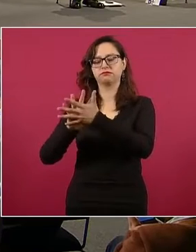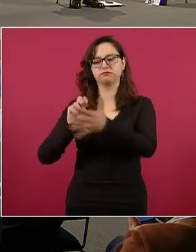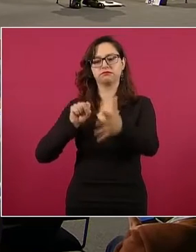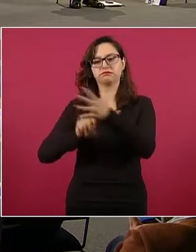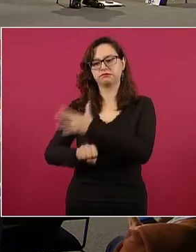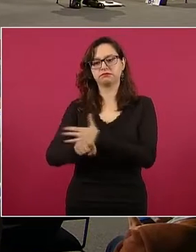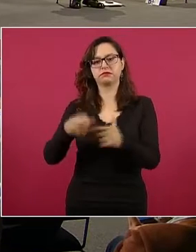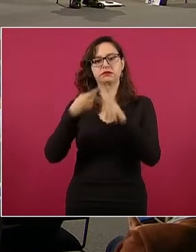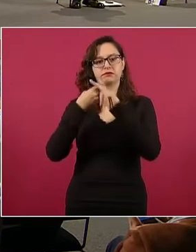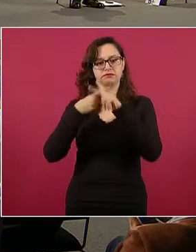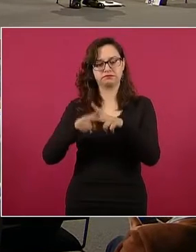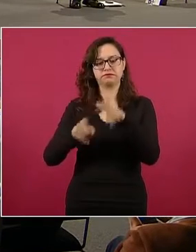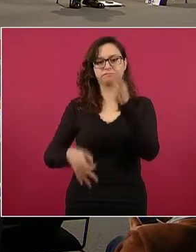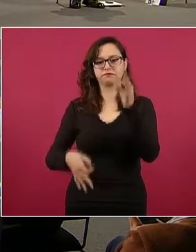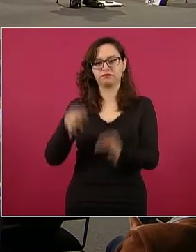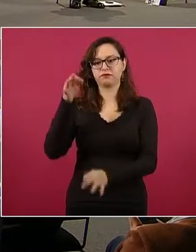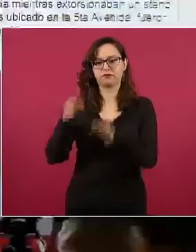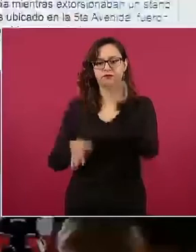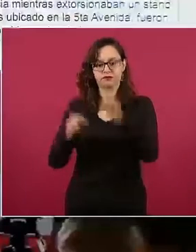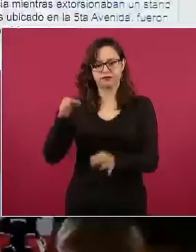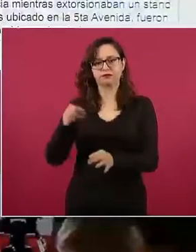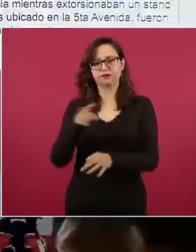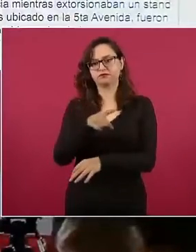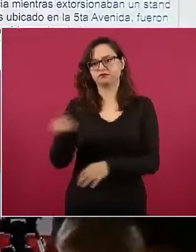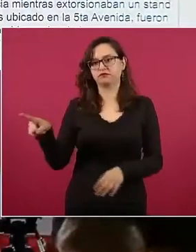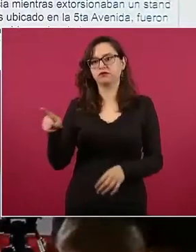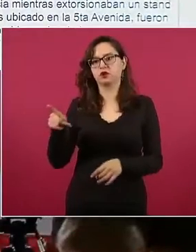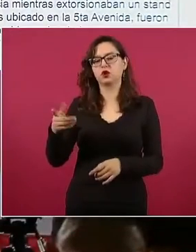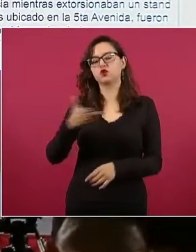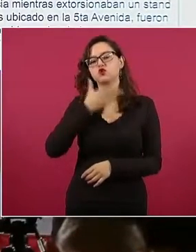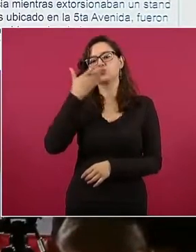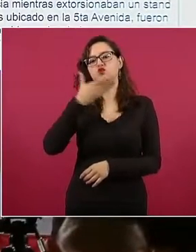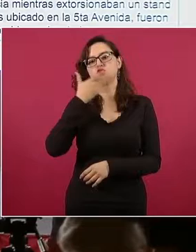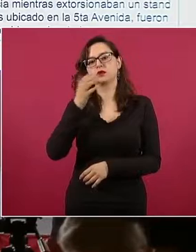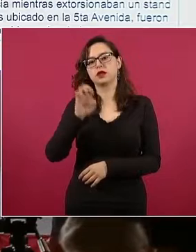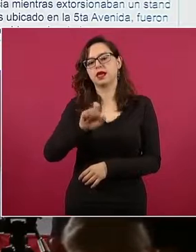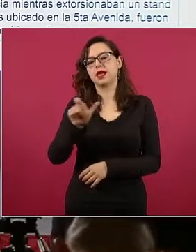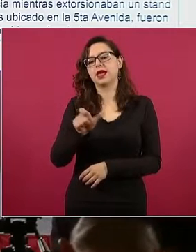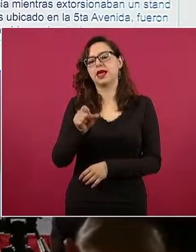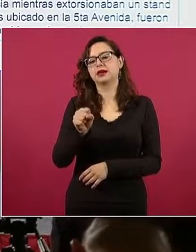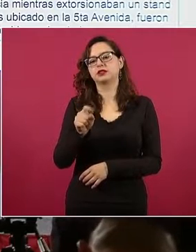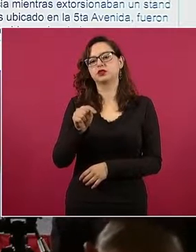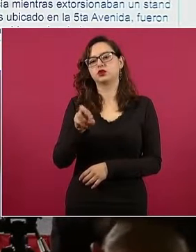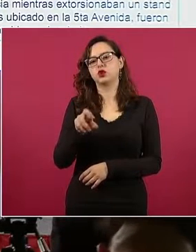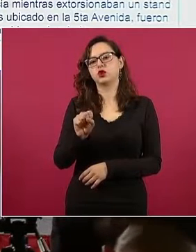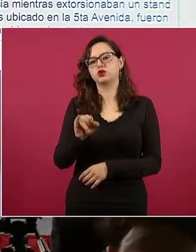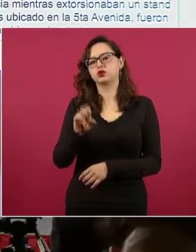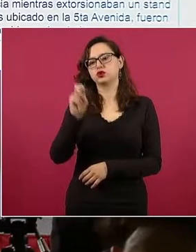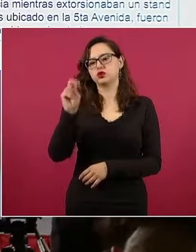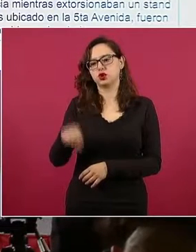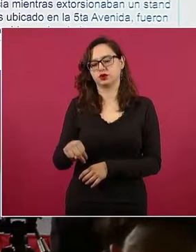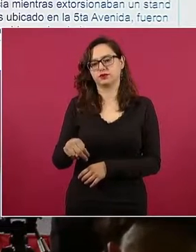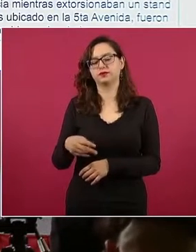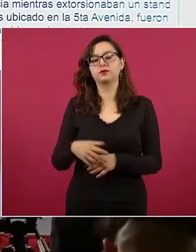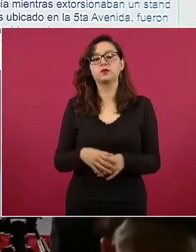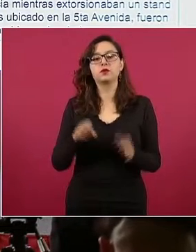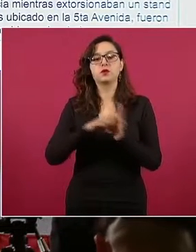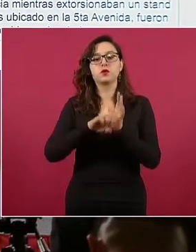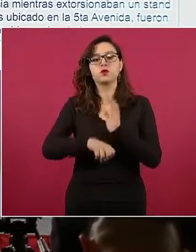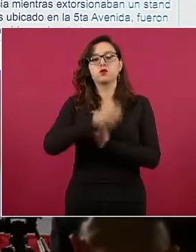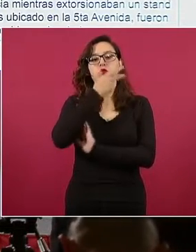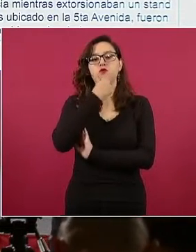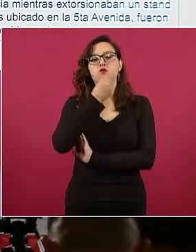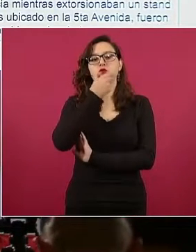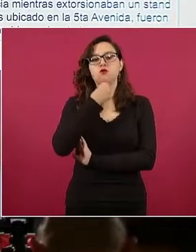personas vinculados a los delitos de extorsión. Por ejemplo, el caso de Eduardo N., alias El Grillo,